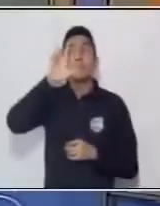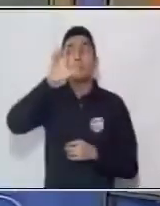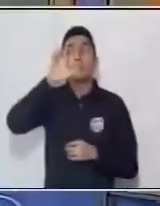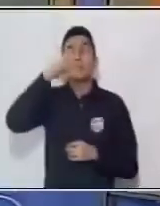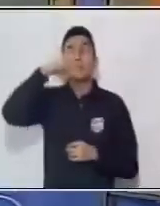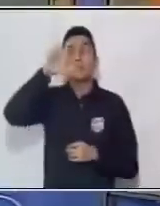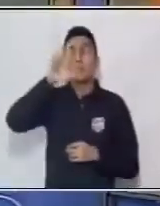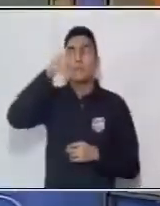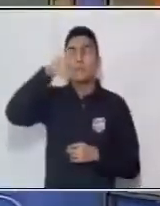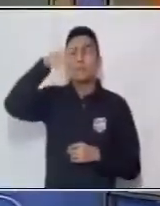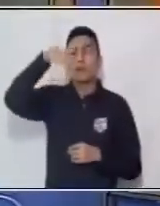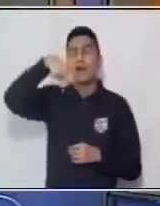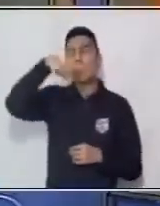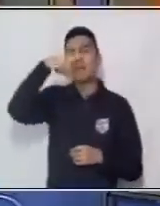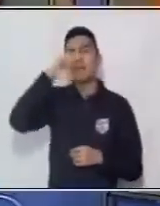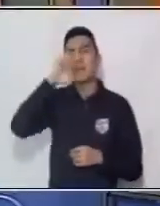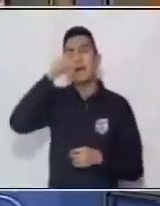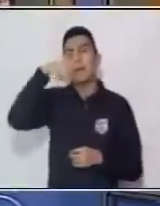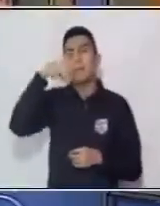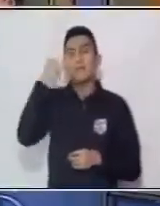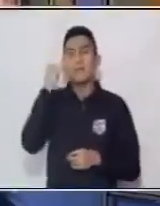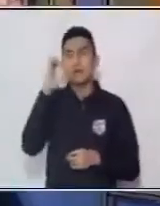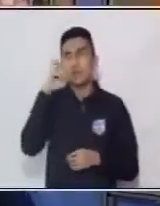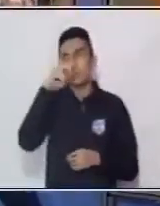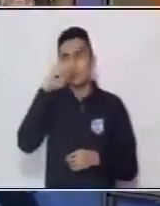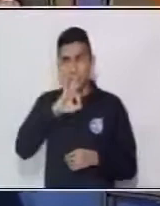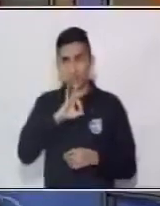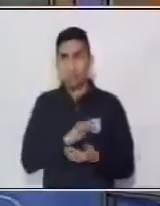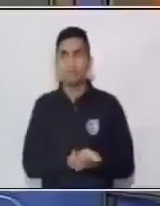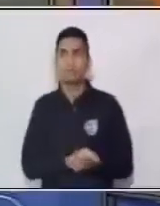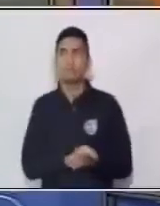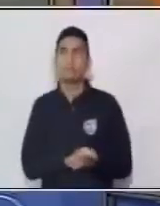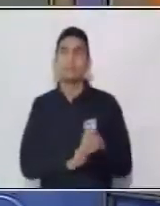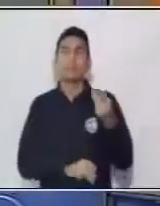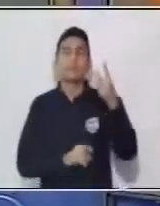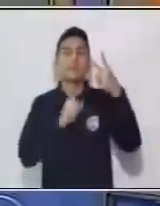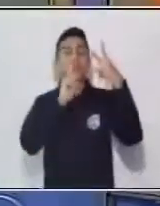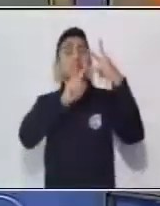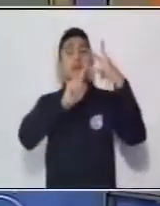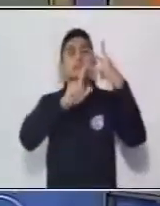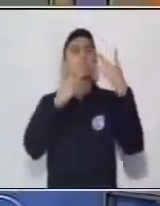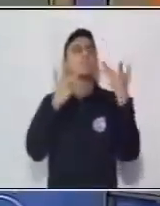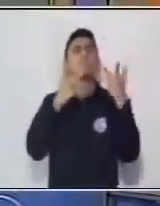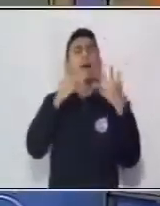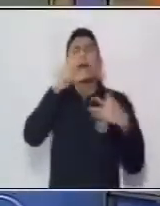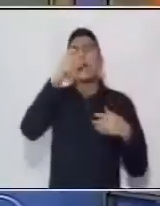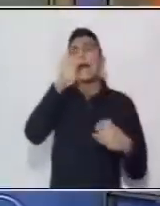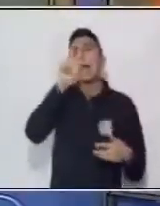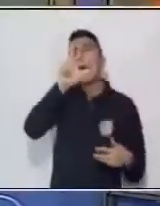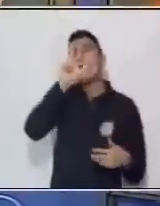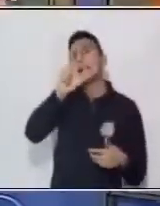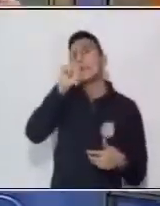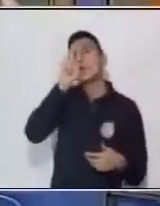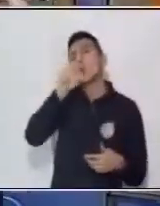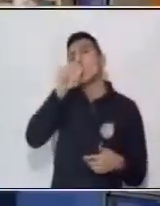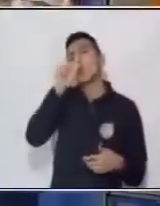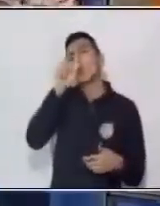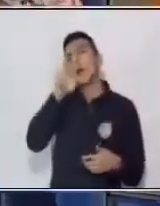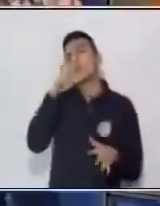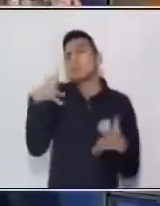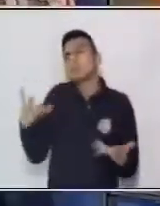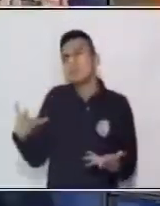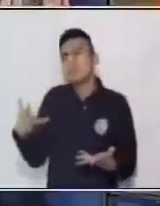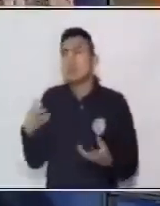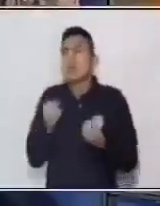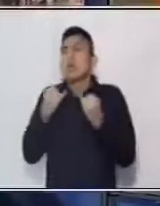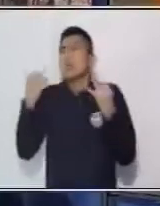¿Sí? Ese es mi paso número dos. Ahora dice, calcular. Vamos a calcular cuánto nos